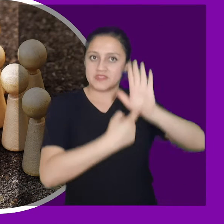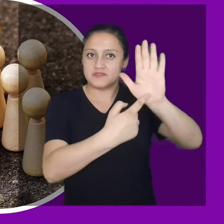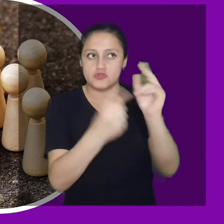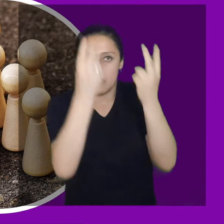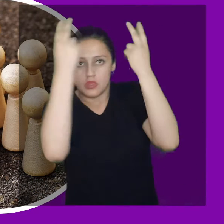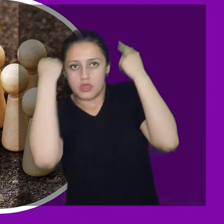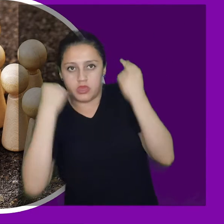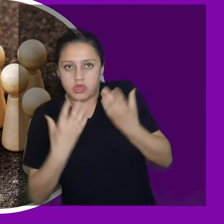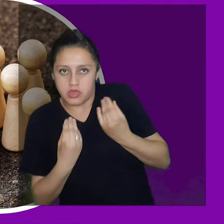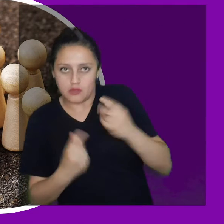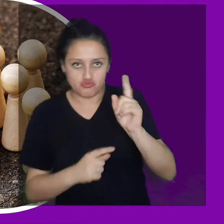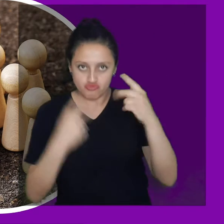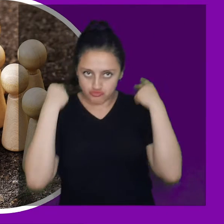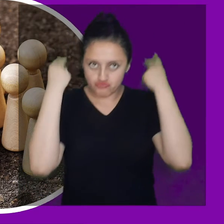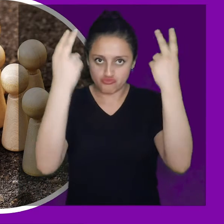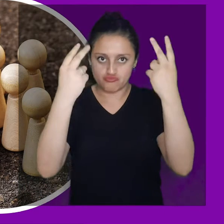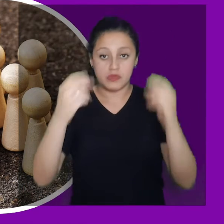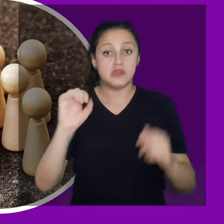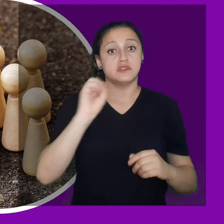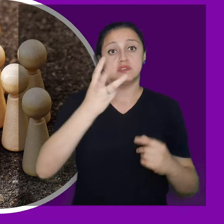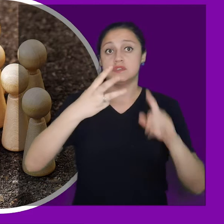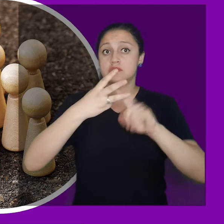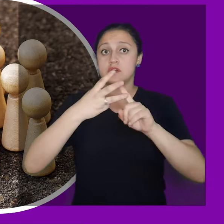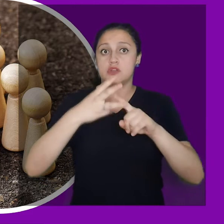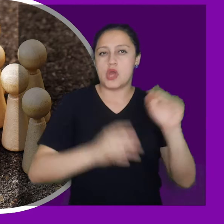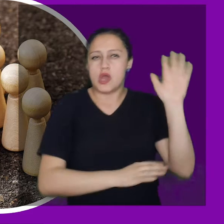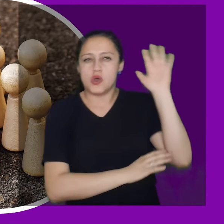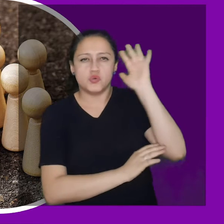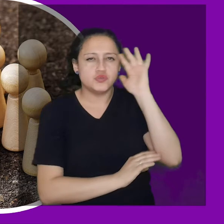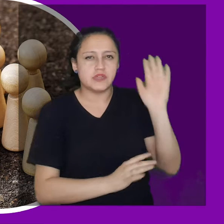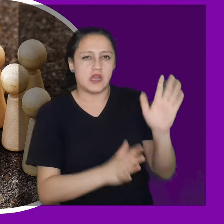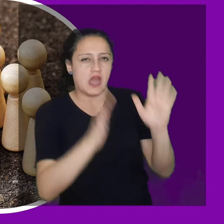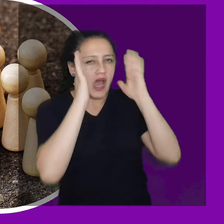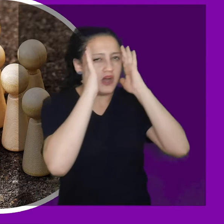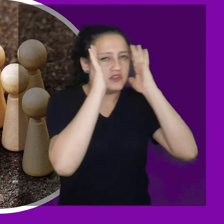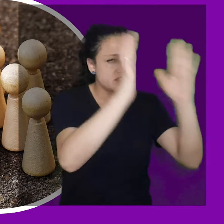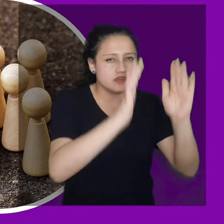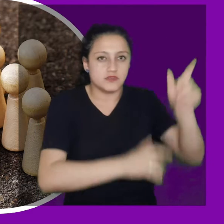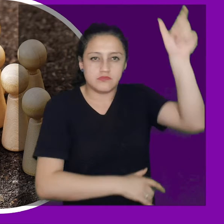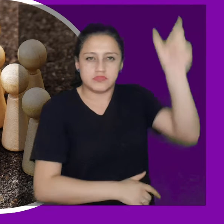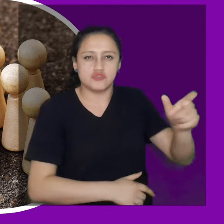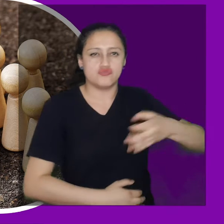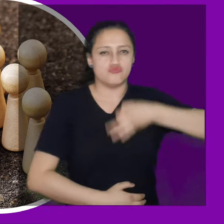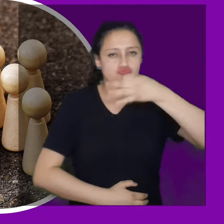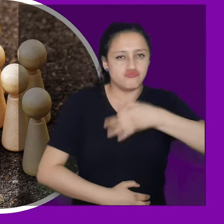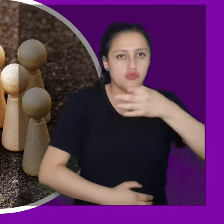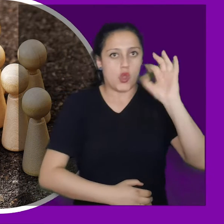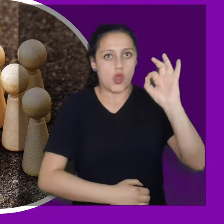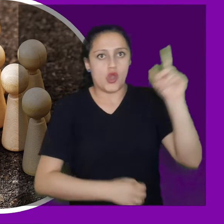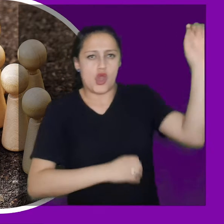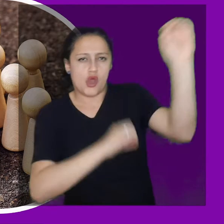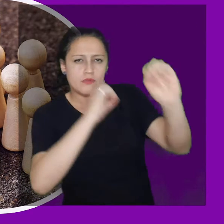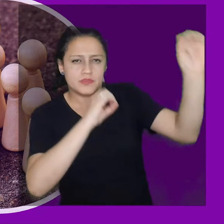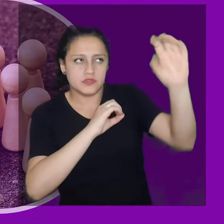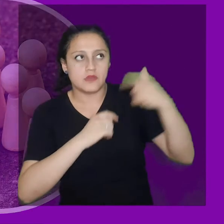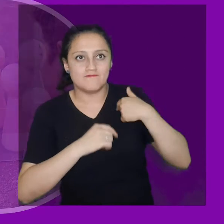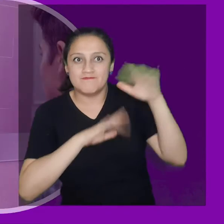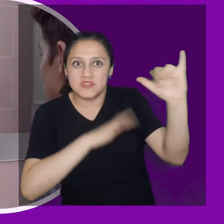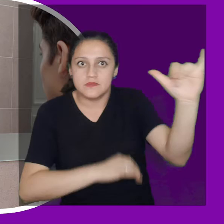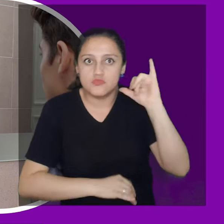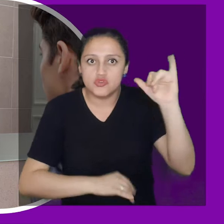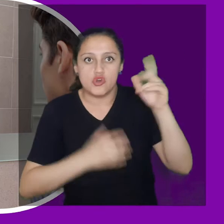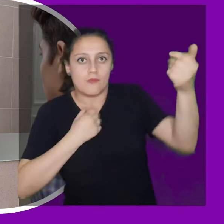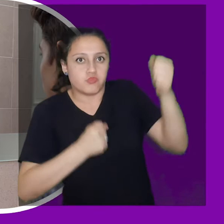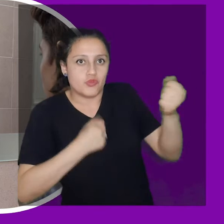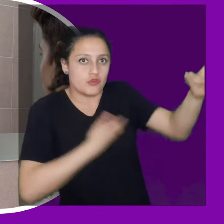tu personalidad al presentar públicamente tus trabajos. Tercero, escuchar las apreciaciones de tus pares sobre lo que has